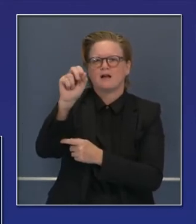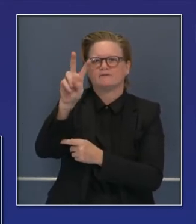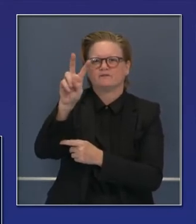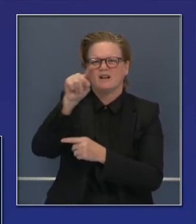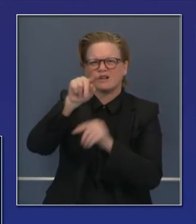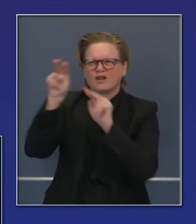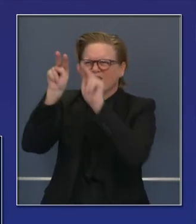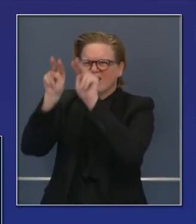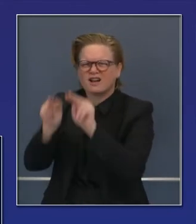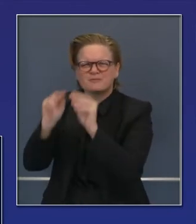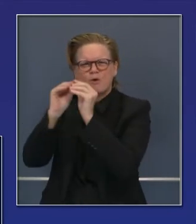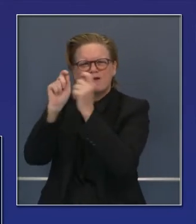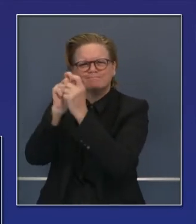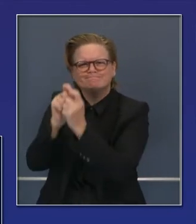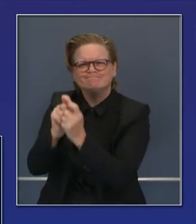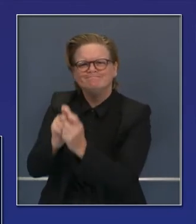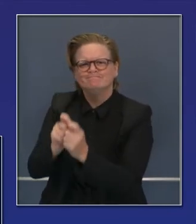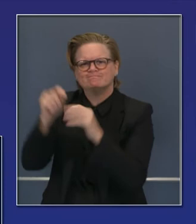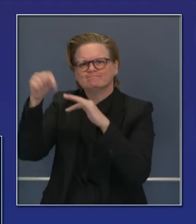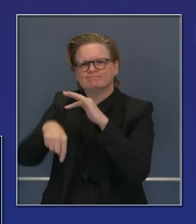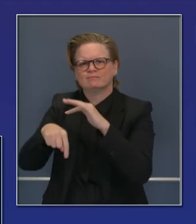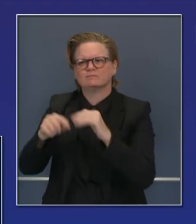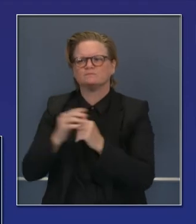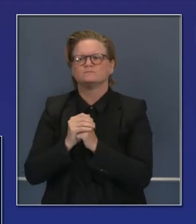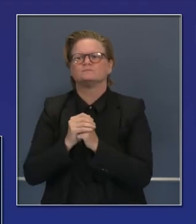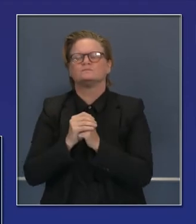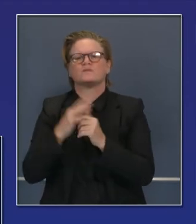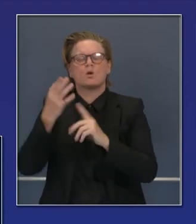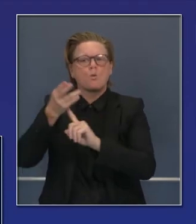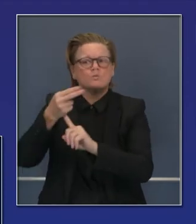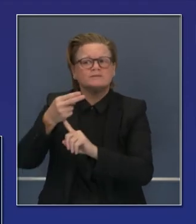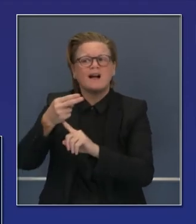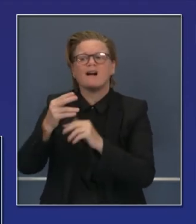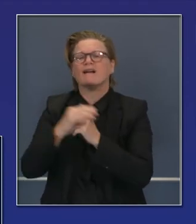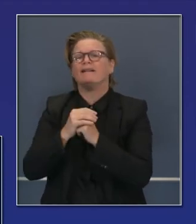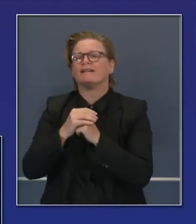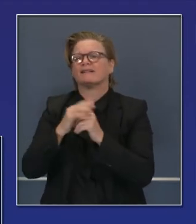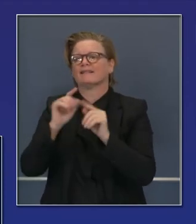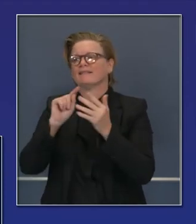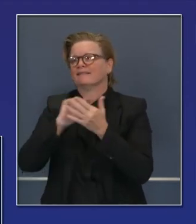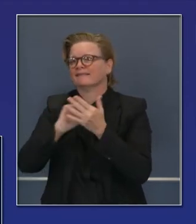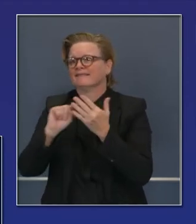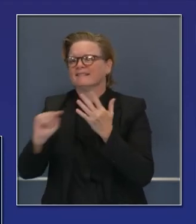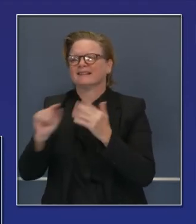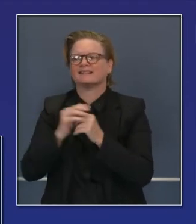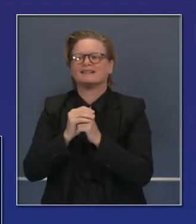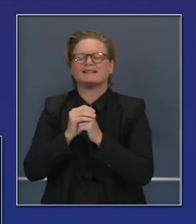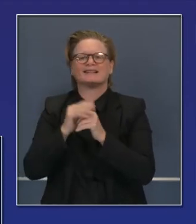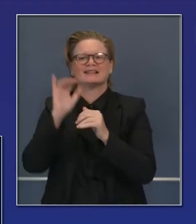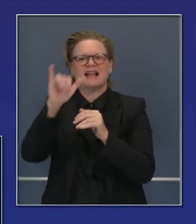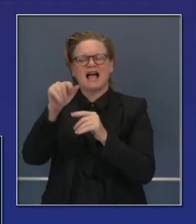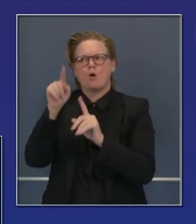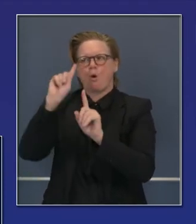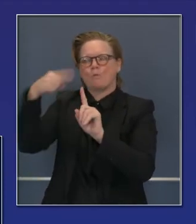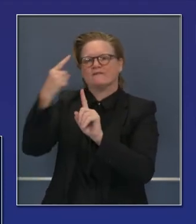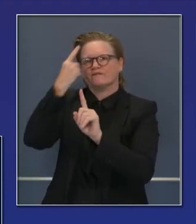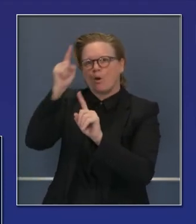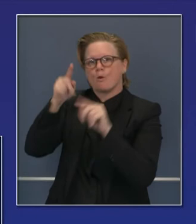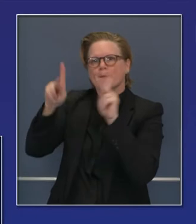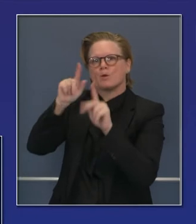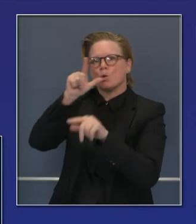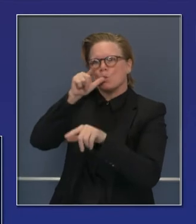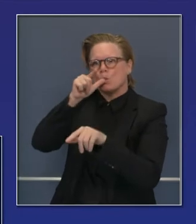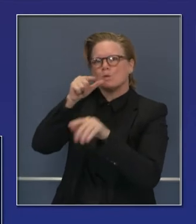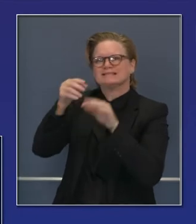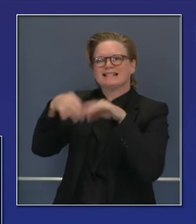negocios de hospitalidad, hoteles, etcétera, otros lugares donde hay trabajadores